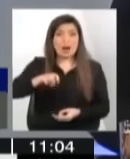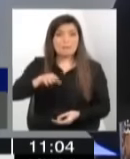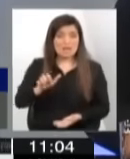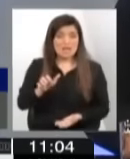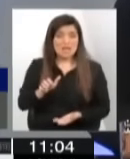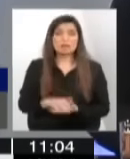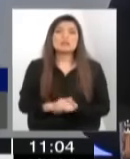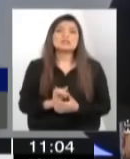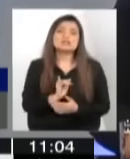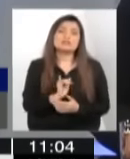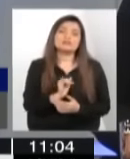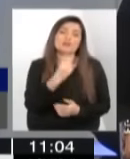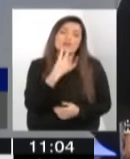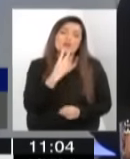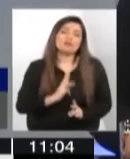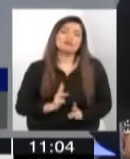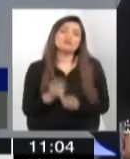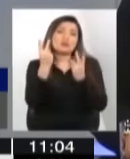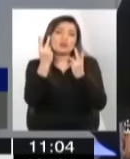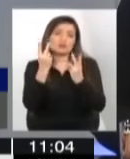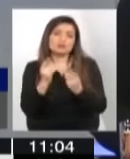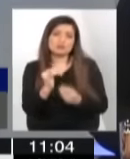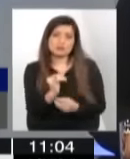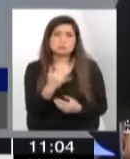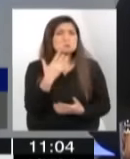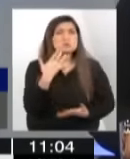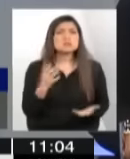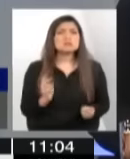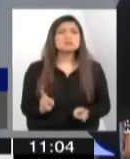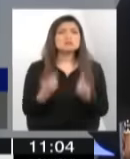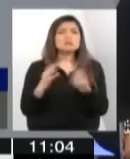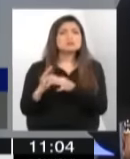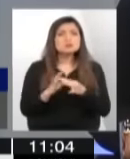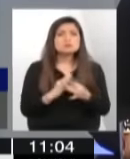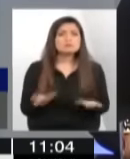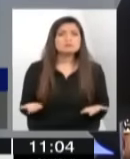Viviente y sobreviviente, sí. ¿Por qué se considera un sobreviviente?